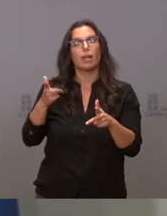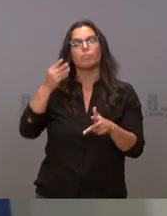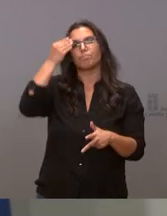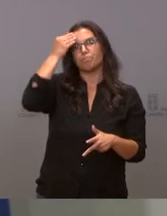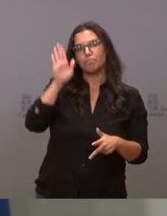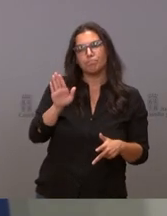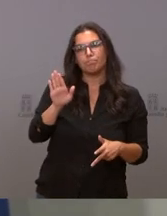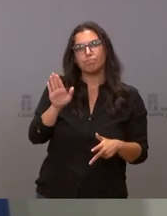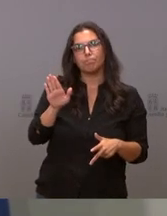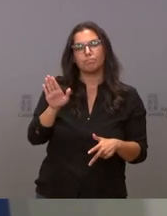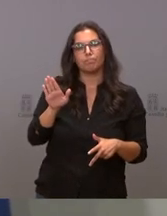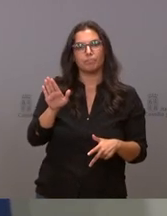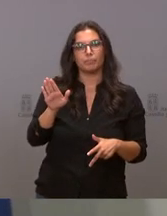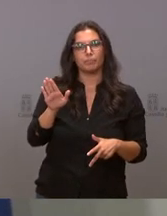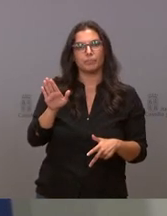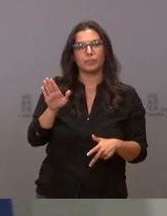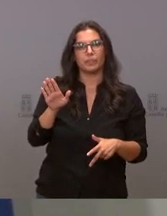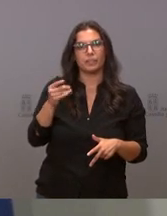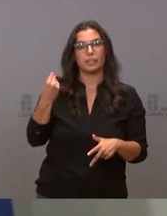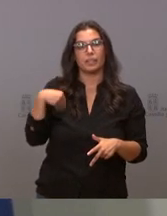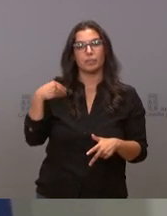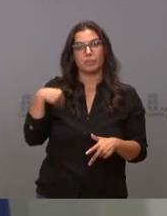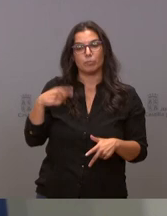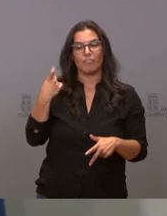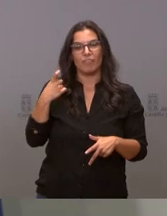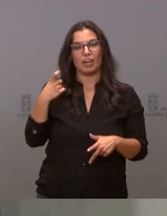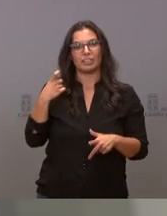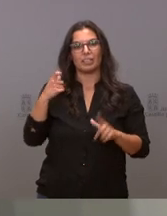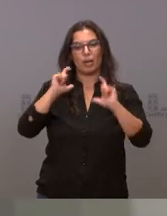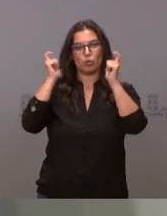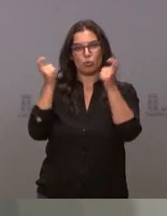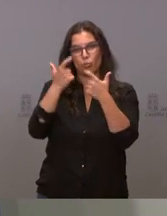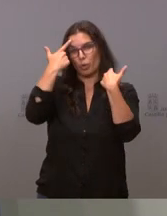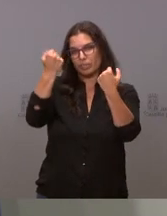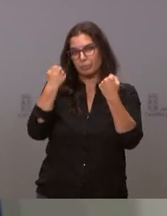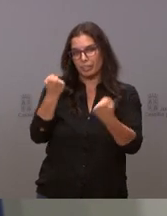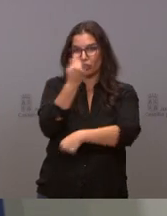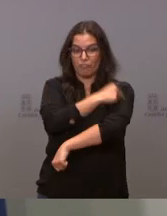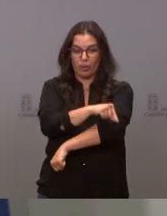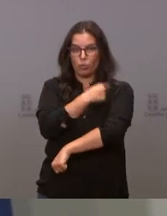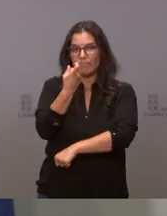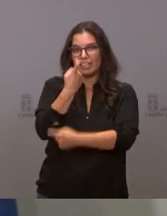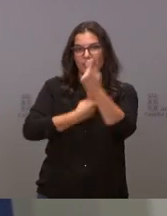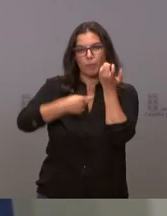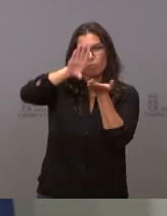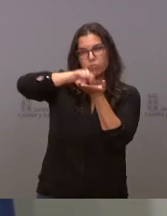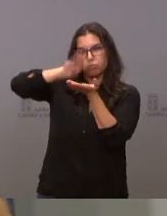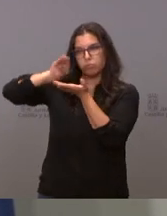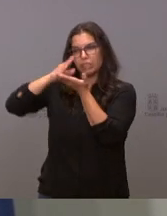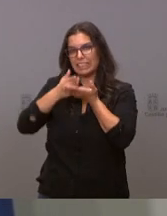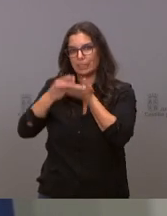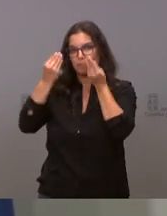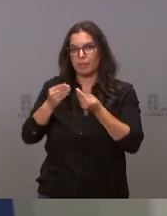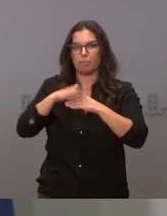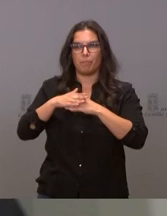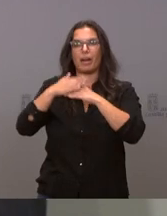conveniente que la ponencia de vacunas vaya recogiendo toda la información y establecer un posicionamiento a este respecto.